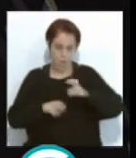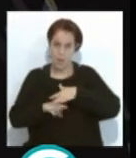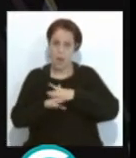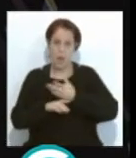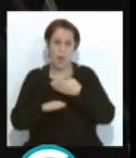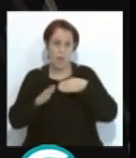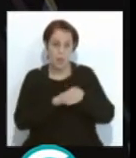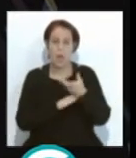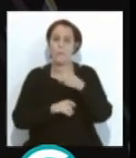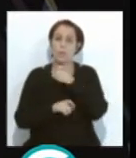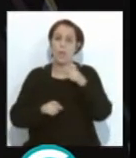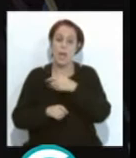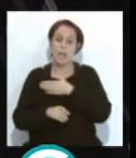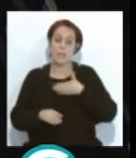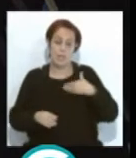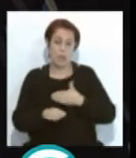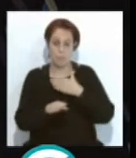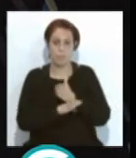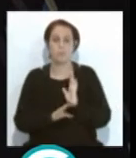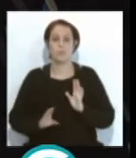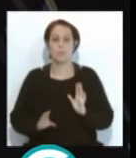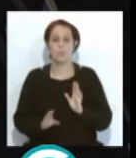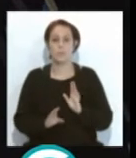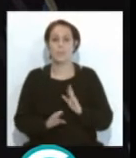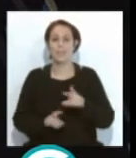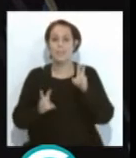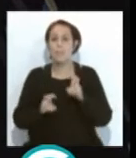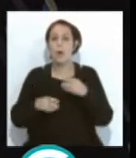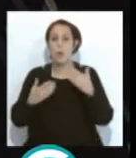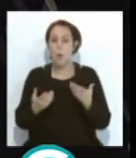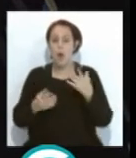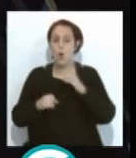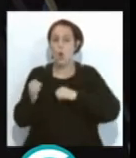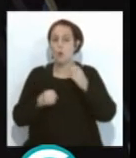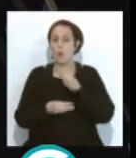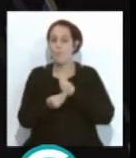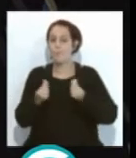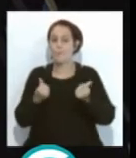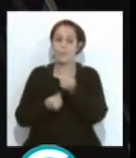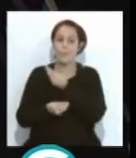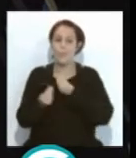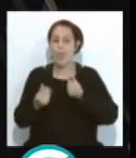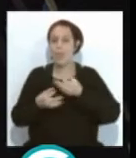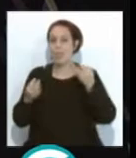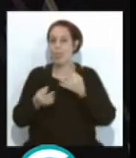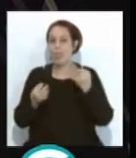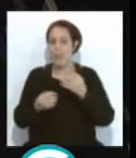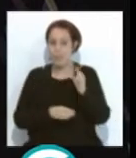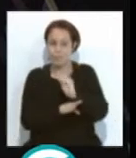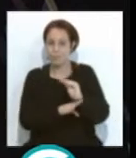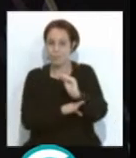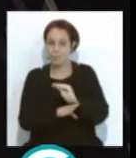gente que quiera ir realmente. La cuestión es que el ambiente del concurso es lo que sí hay que intentar salvaguardar.